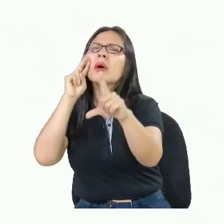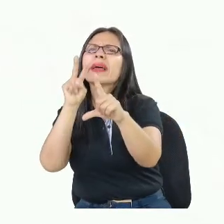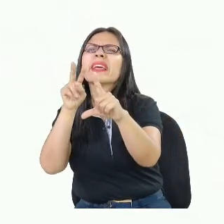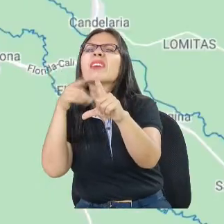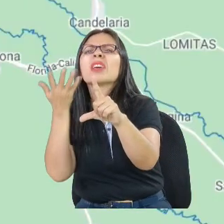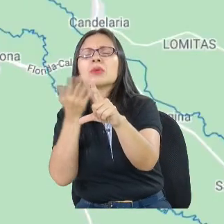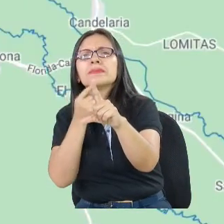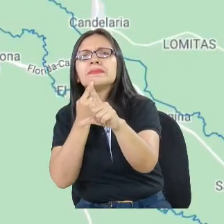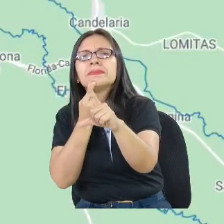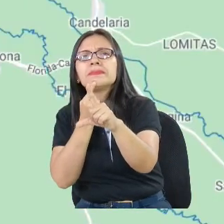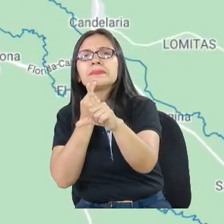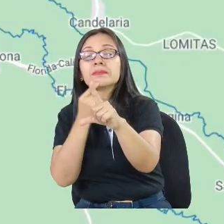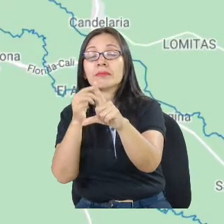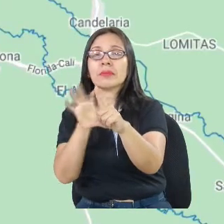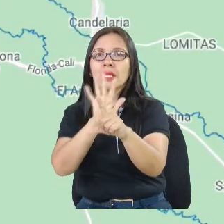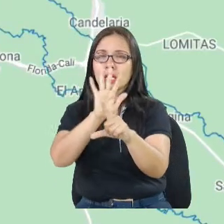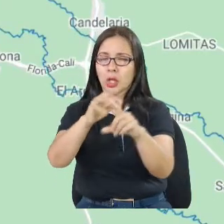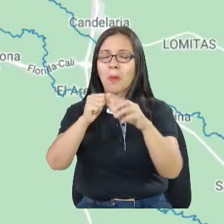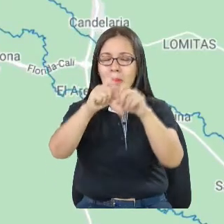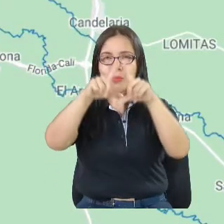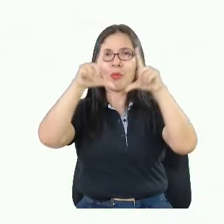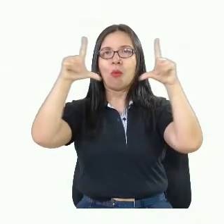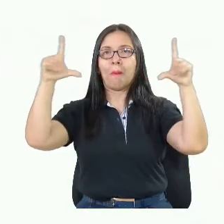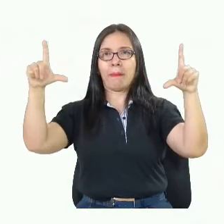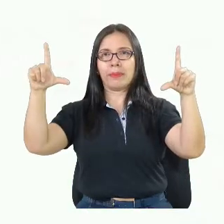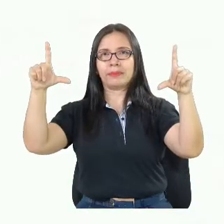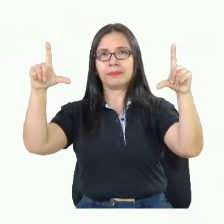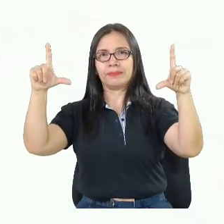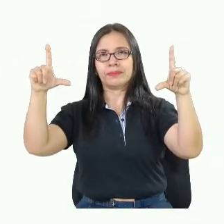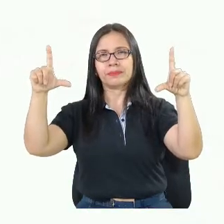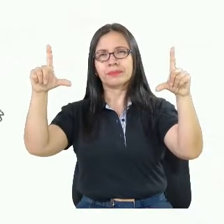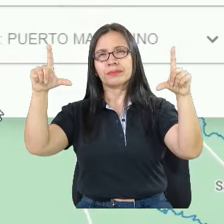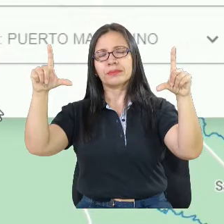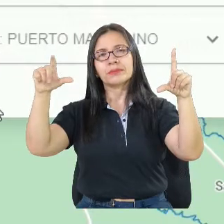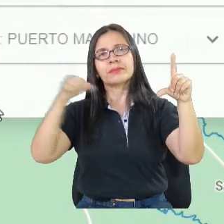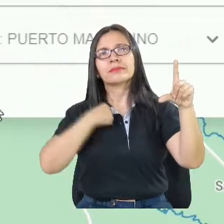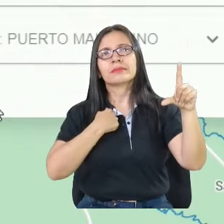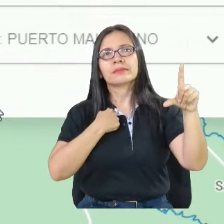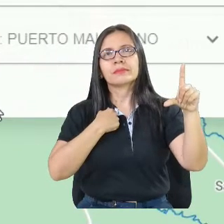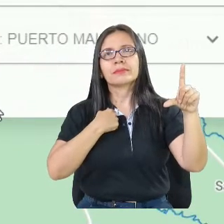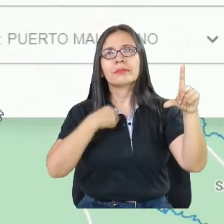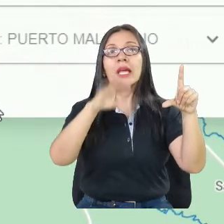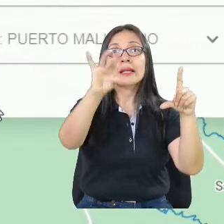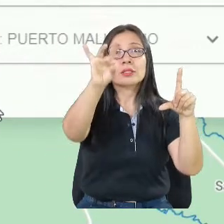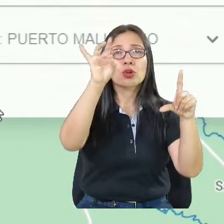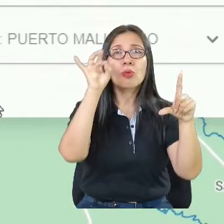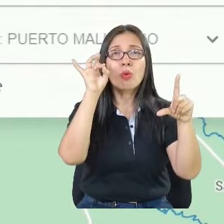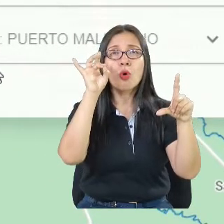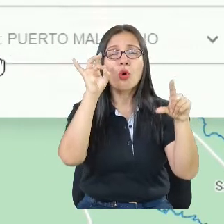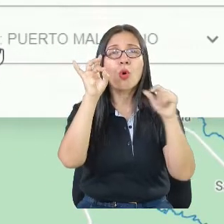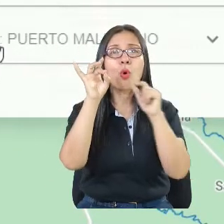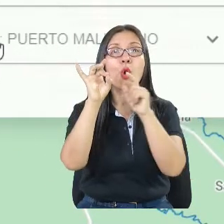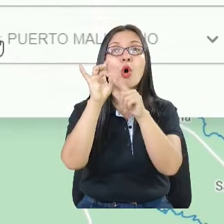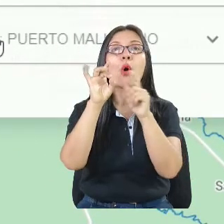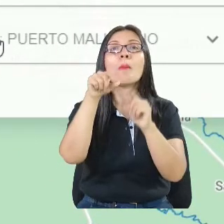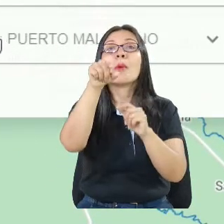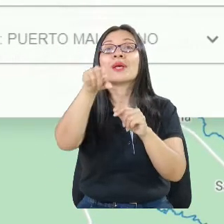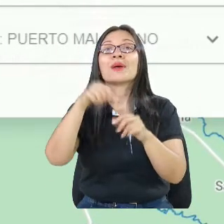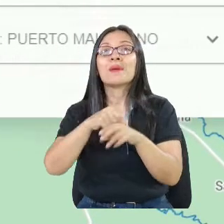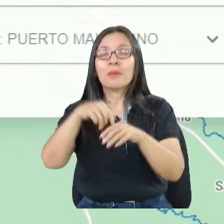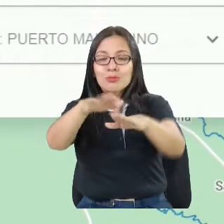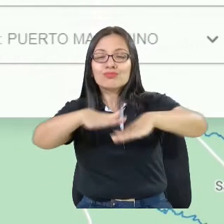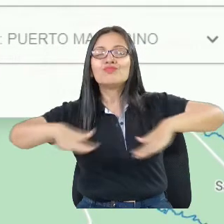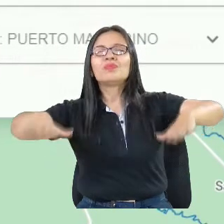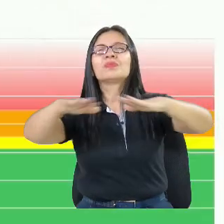zoom y voy a seleccionar una estación. Por ejemplo, esta es la estación de Puerto Mayarino y me puede